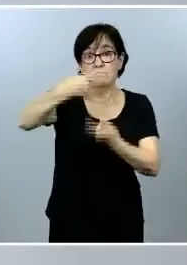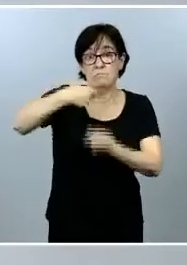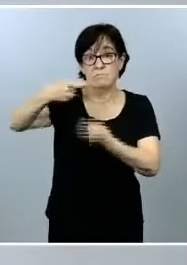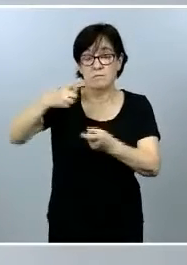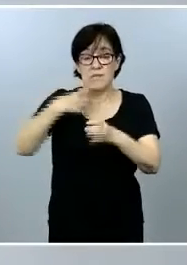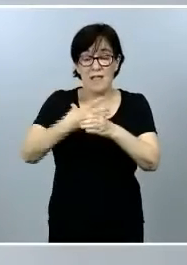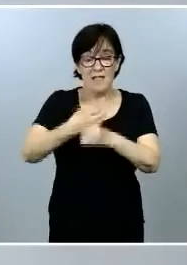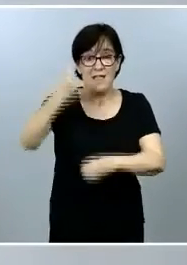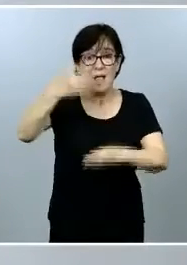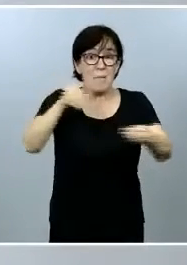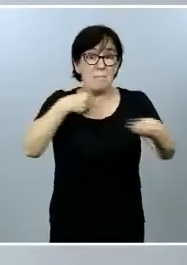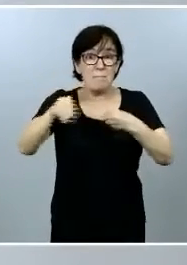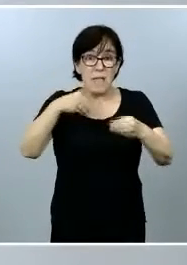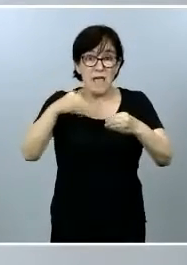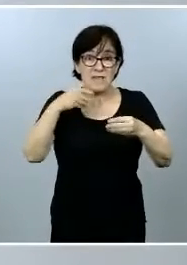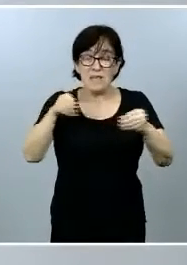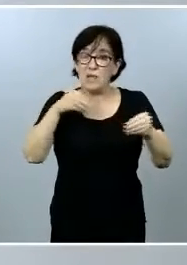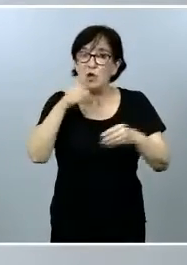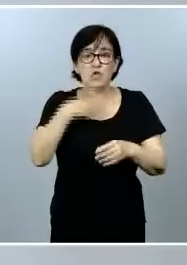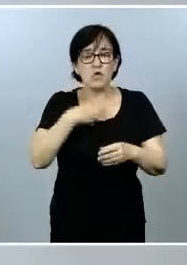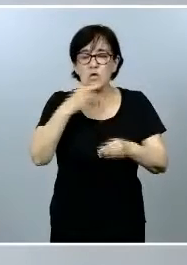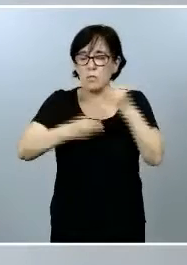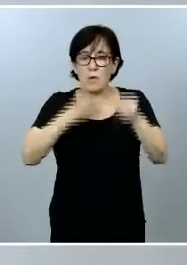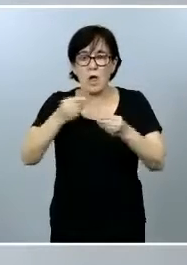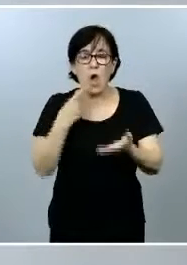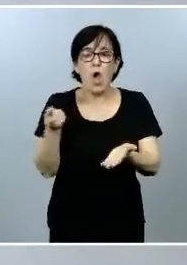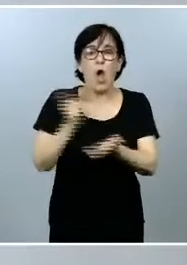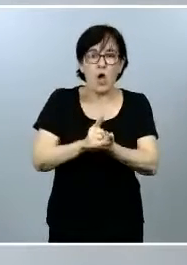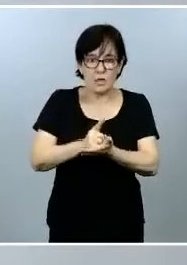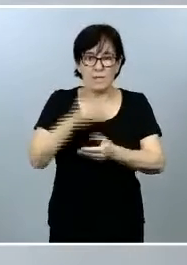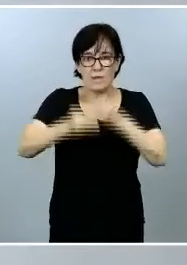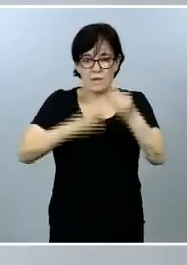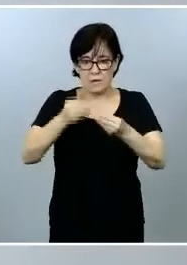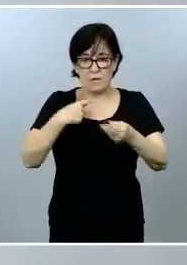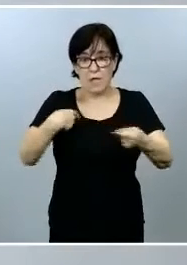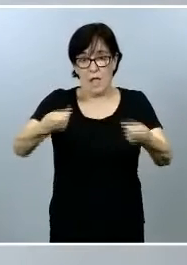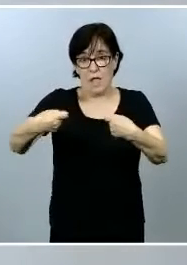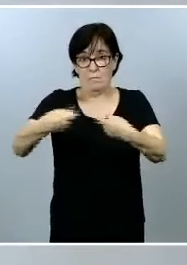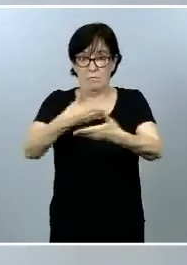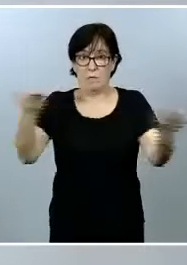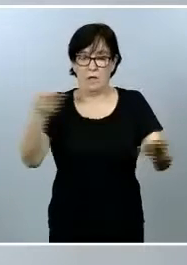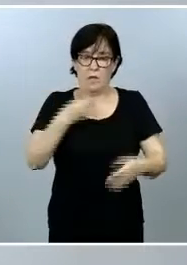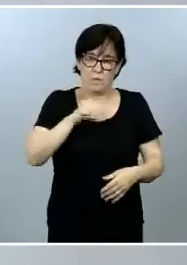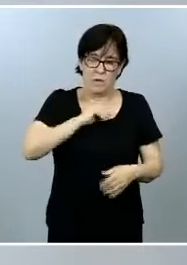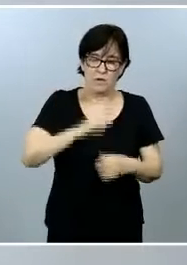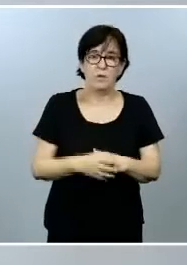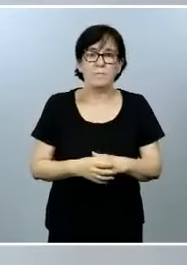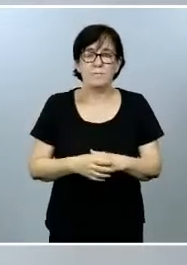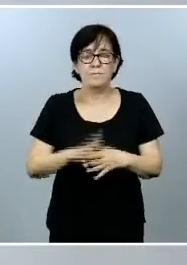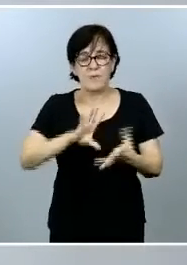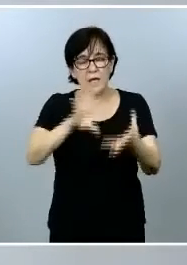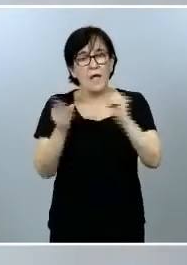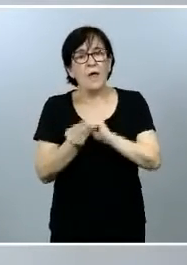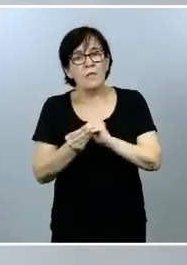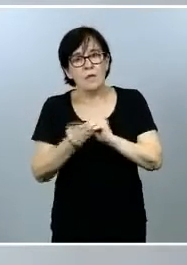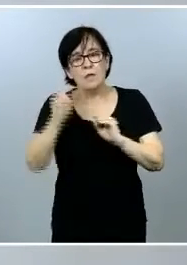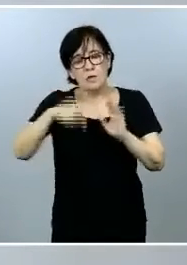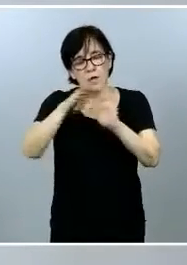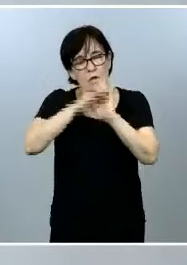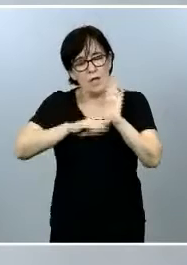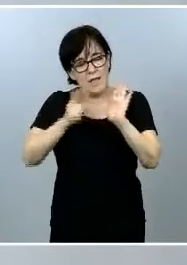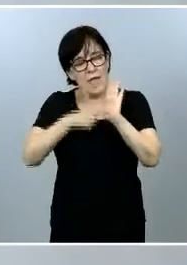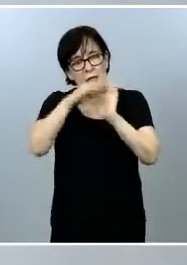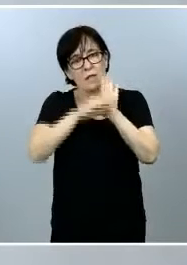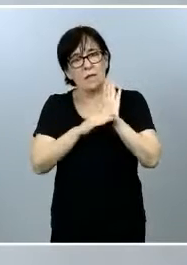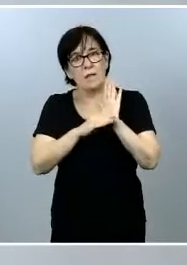plástico no reutilizables que vayan a ser objeto de utilización en el mercado español. Adaptamos así nuestra legislación a